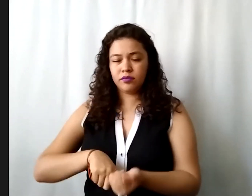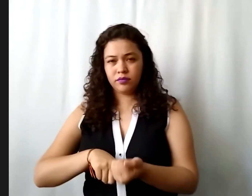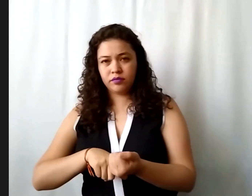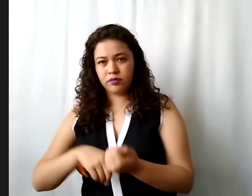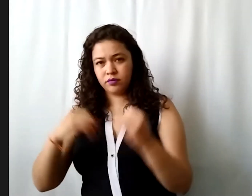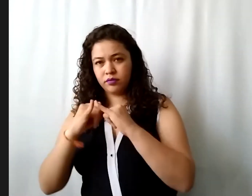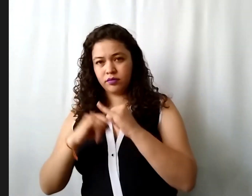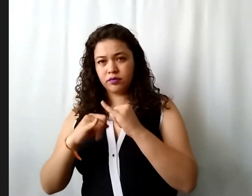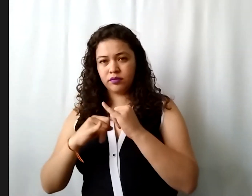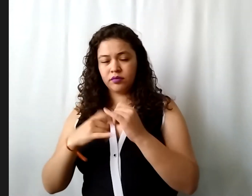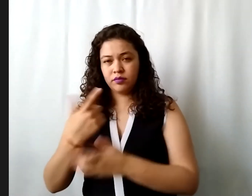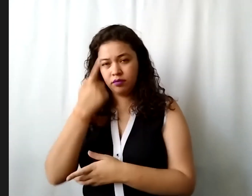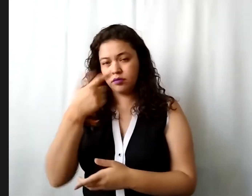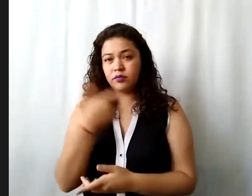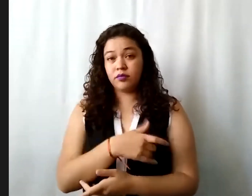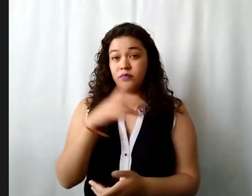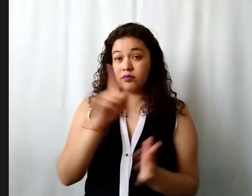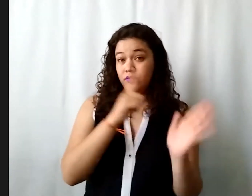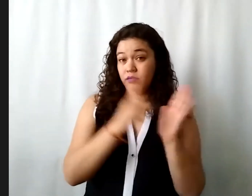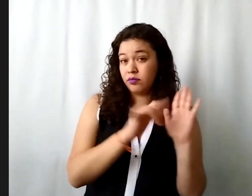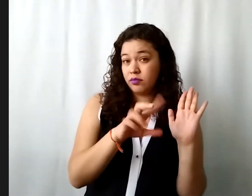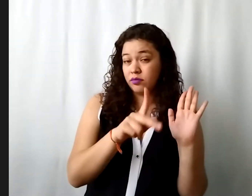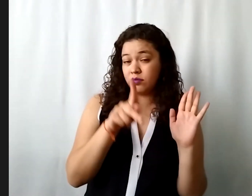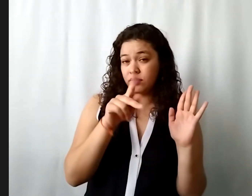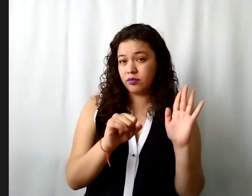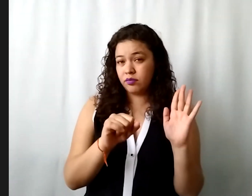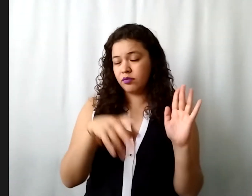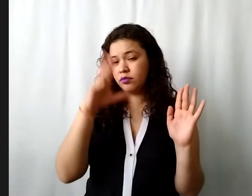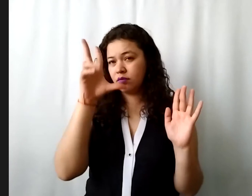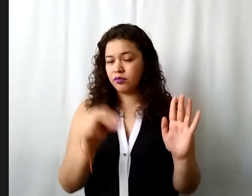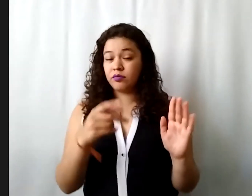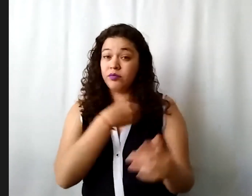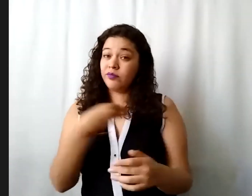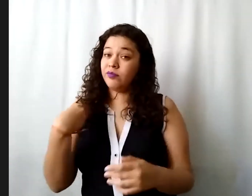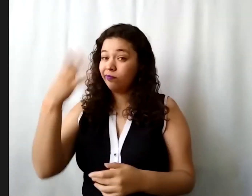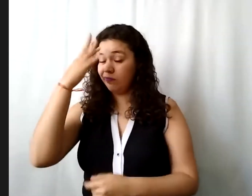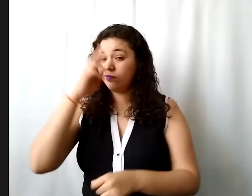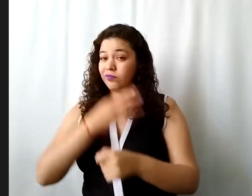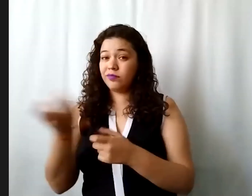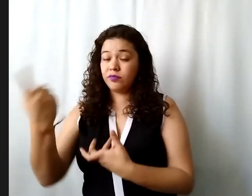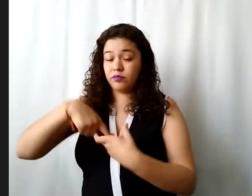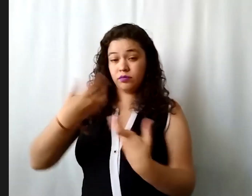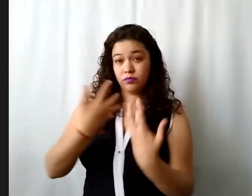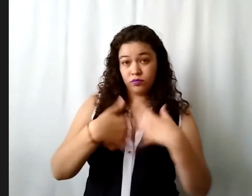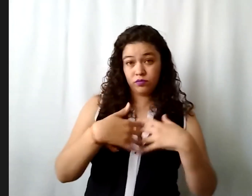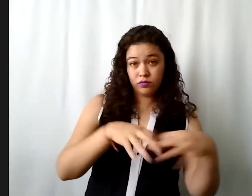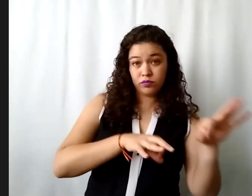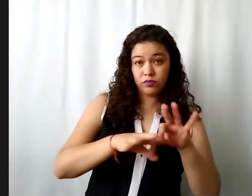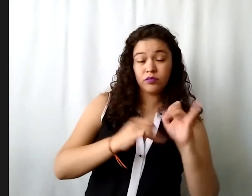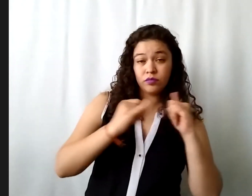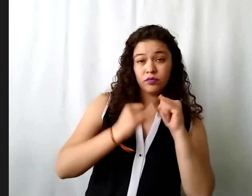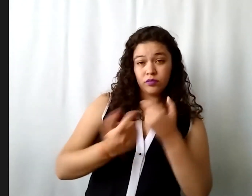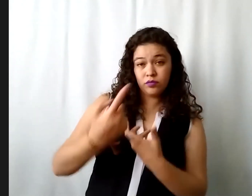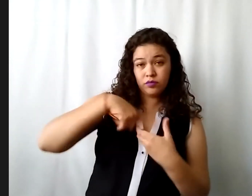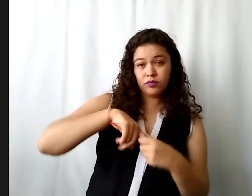de acuerdo con la ley de IAPES no los miembros del patronato no pueden ser funcionarios o empleados de la institución